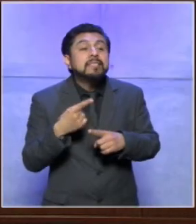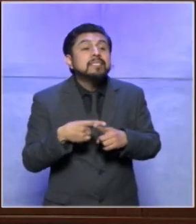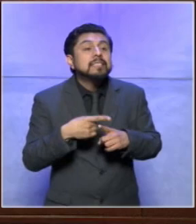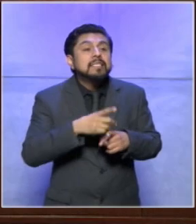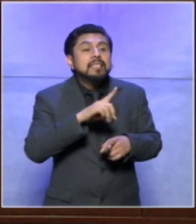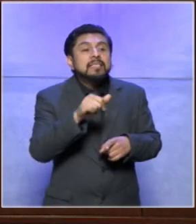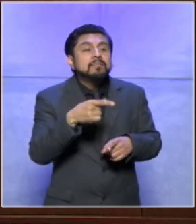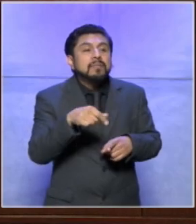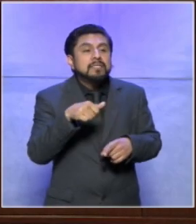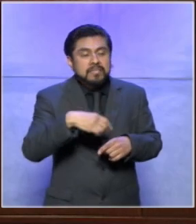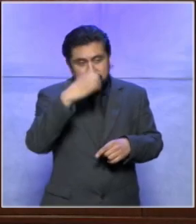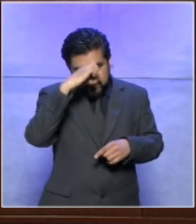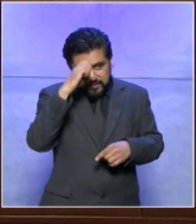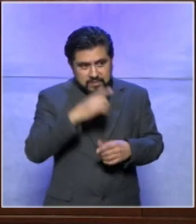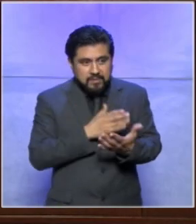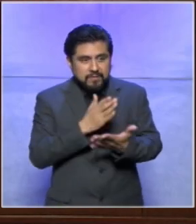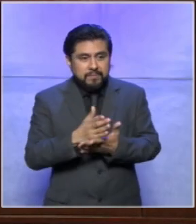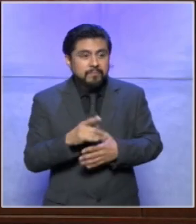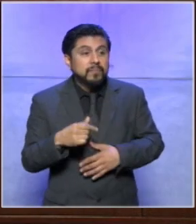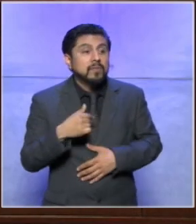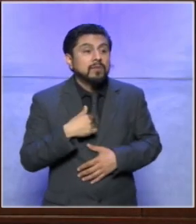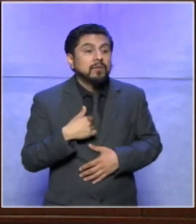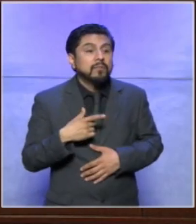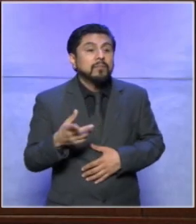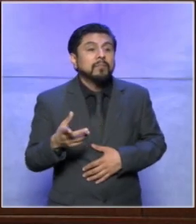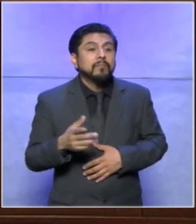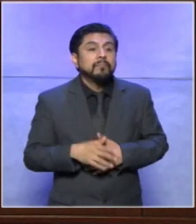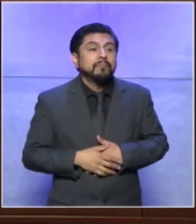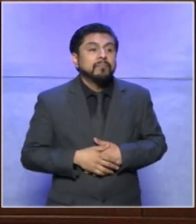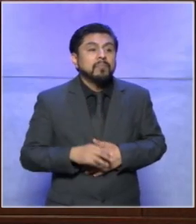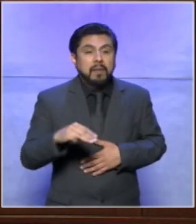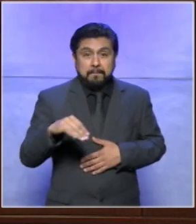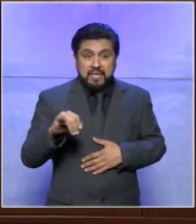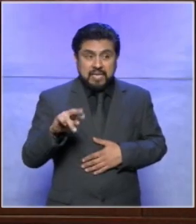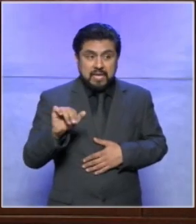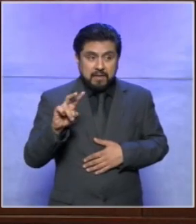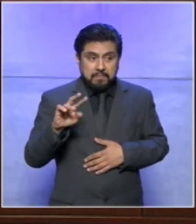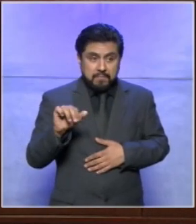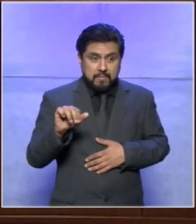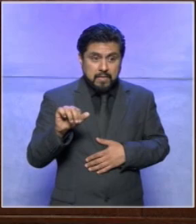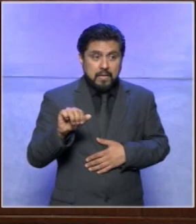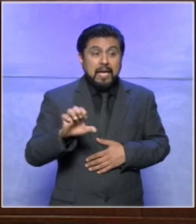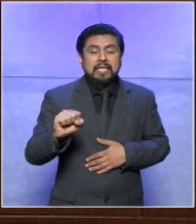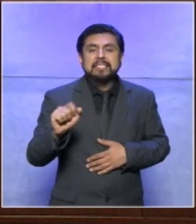van a contar en su escuela de esta experiencia yo a ver minerva